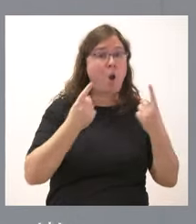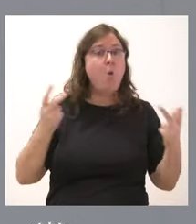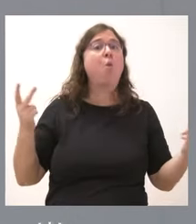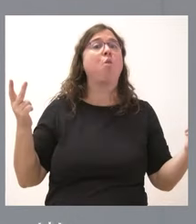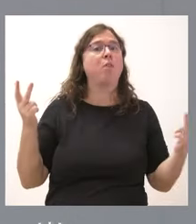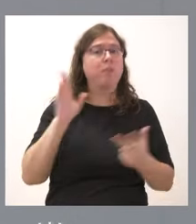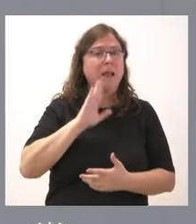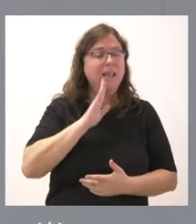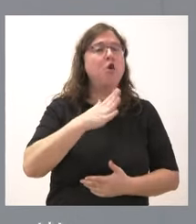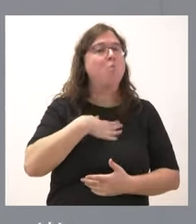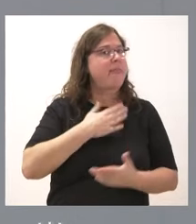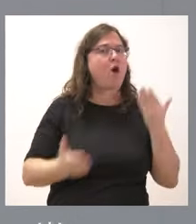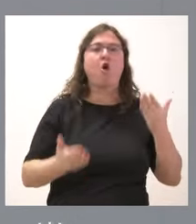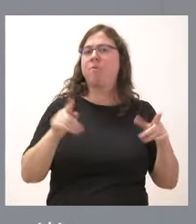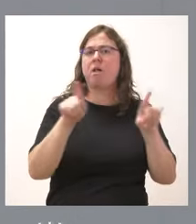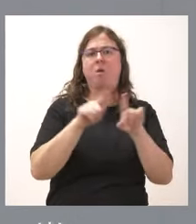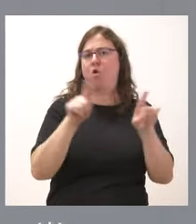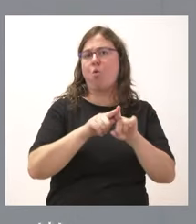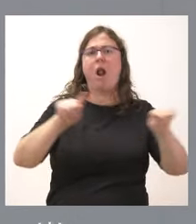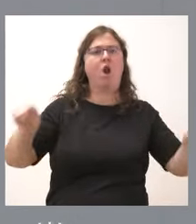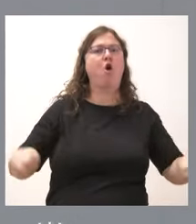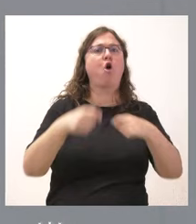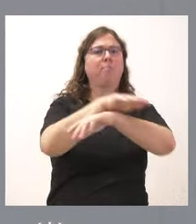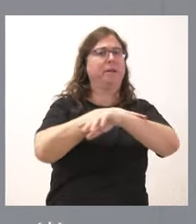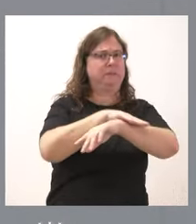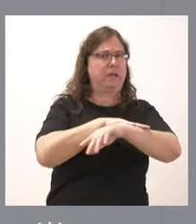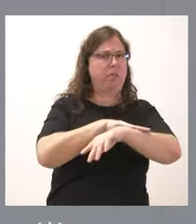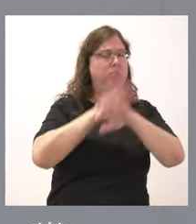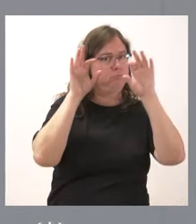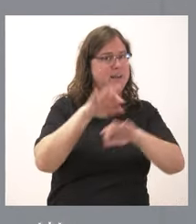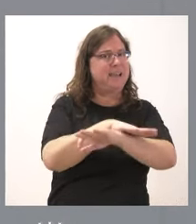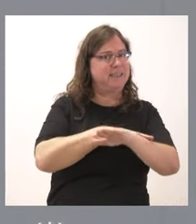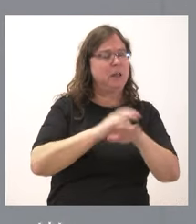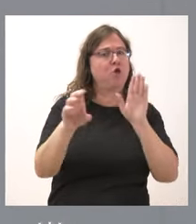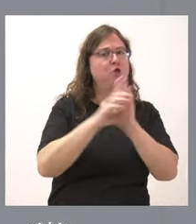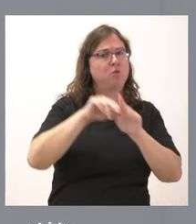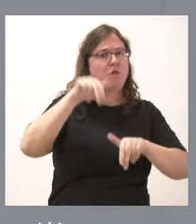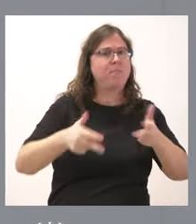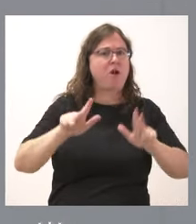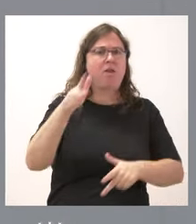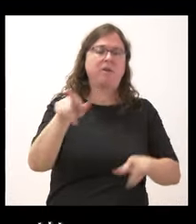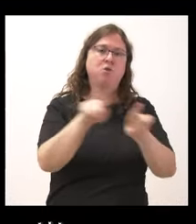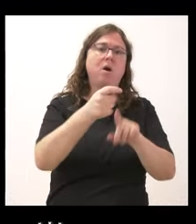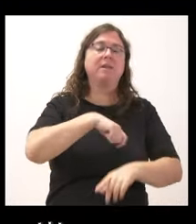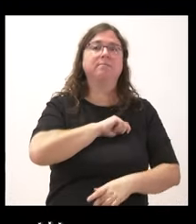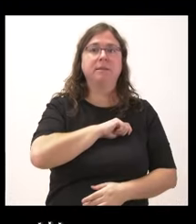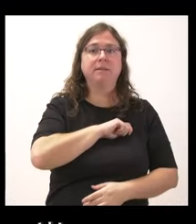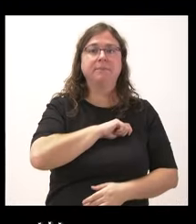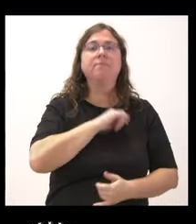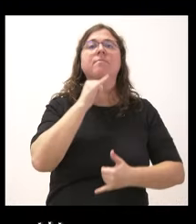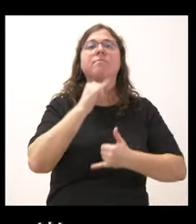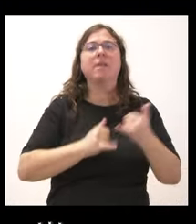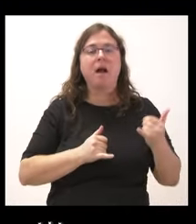a los intentos del golpe de la vigencia de un Estado constitucional y democrático de derecho como el de España. Entonces, ¿no